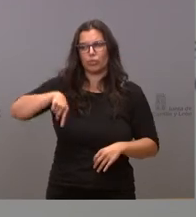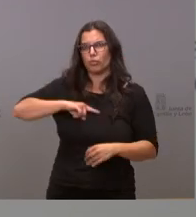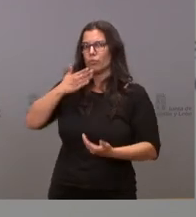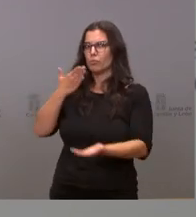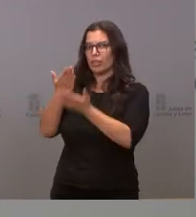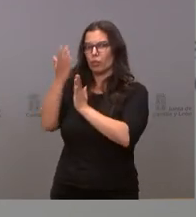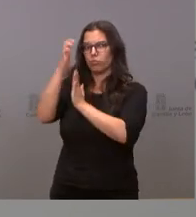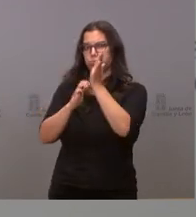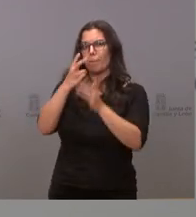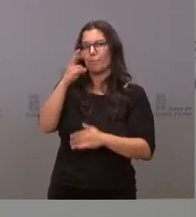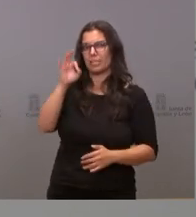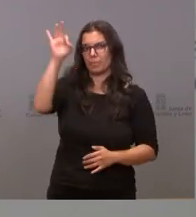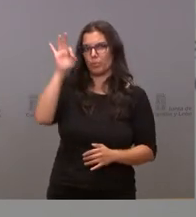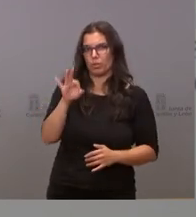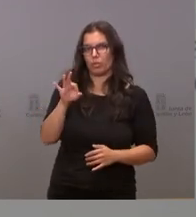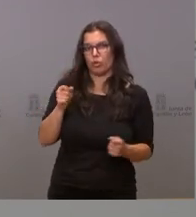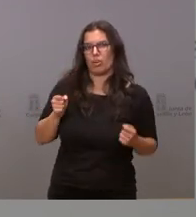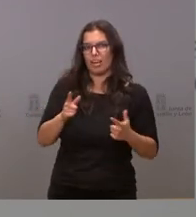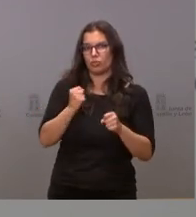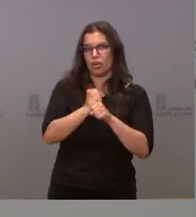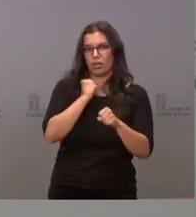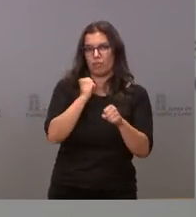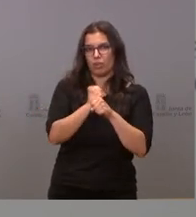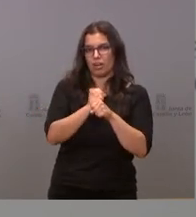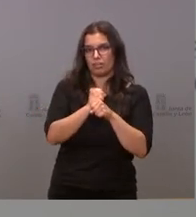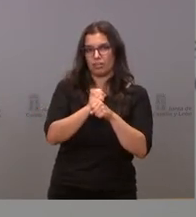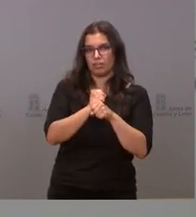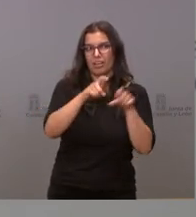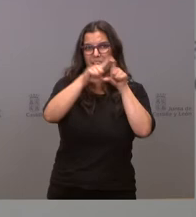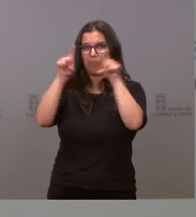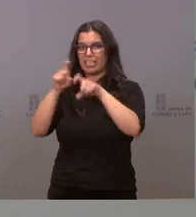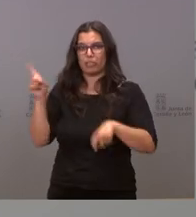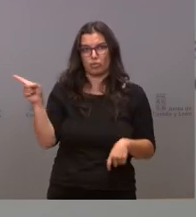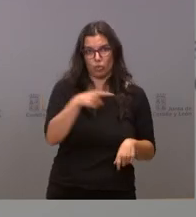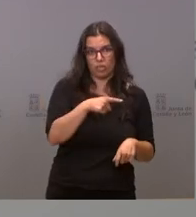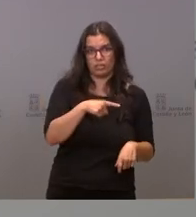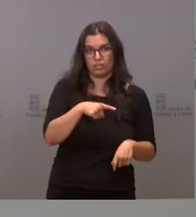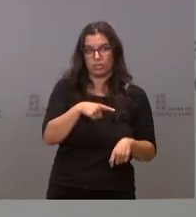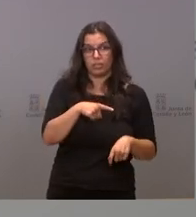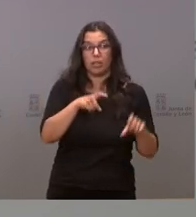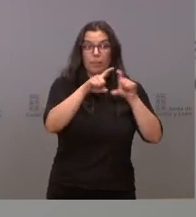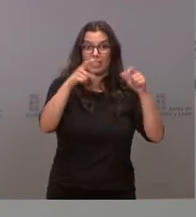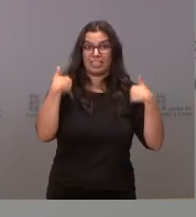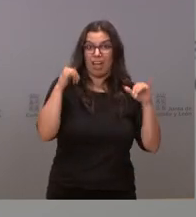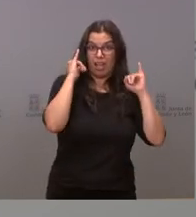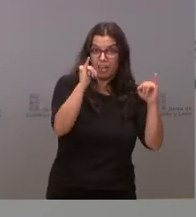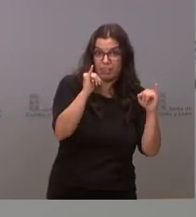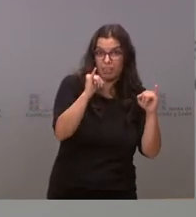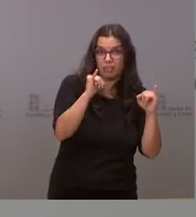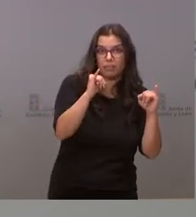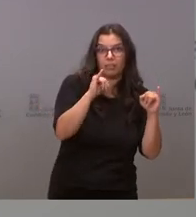del 20% de los costes laborales a todas las empresas a las que ya están en esas tres provincias